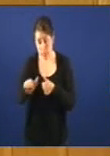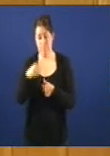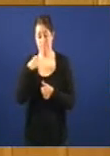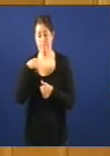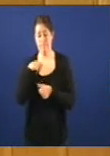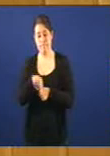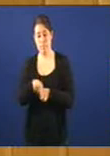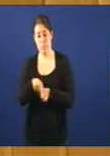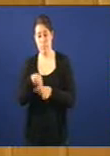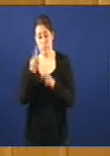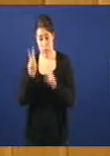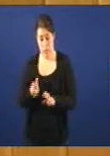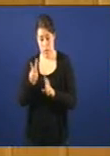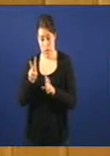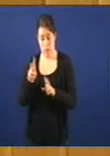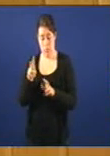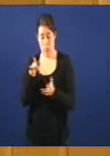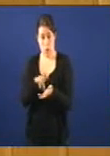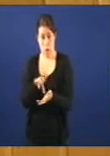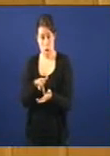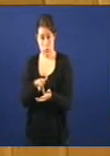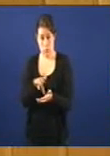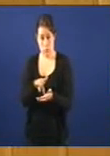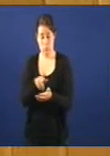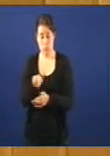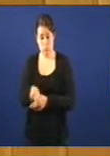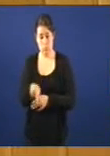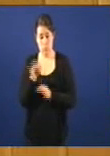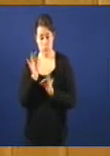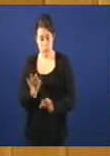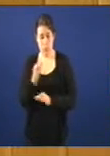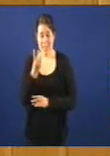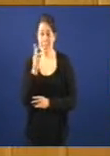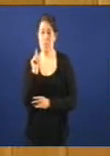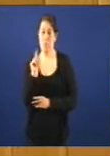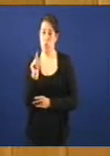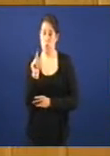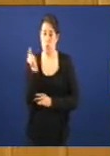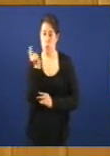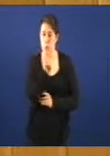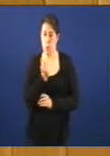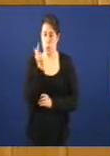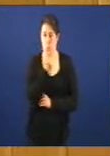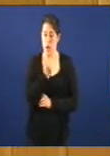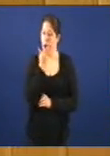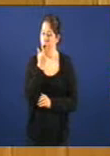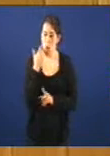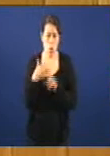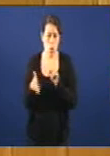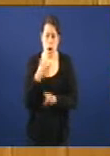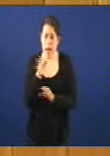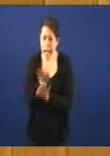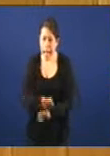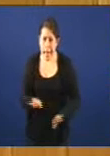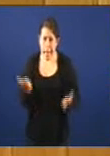e dimensións deste operativo policial en concreto de tres minutos de duración e sin incidente violento algún como